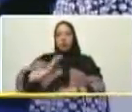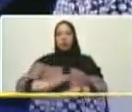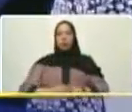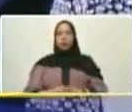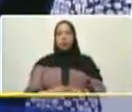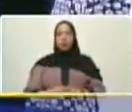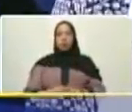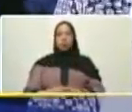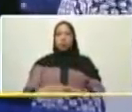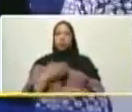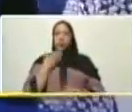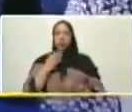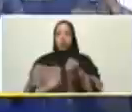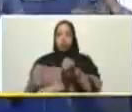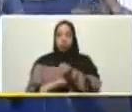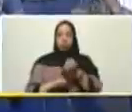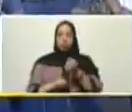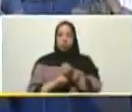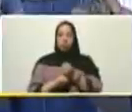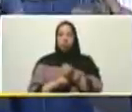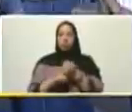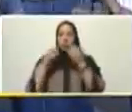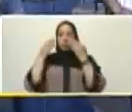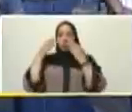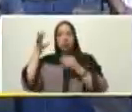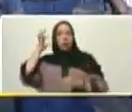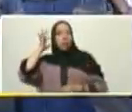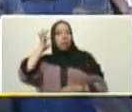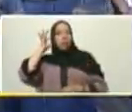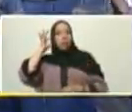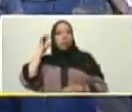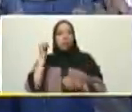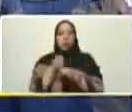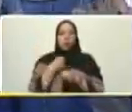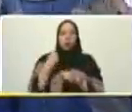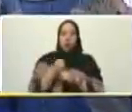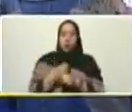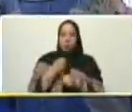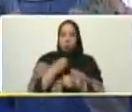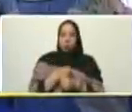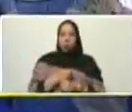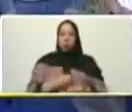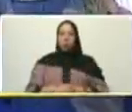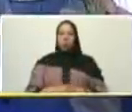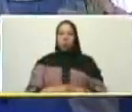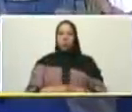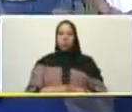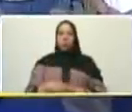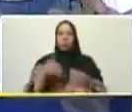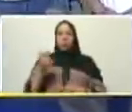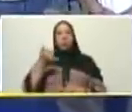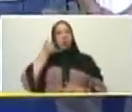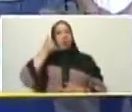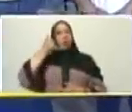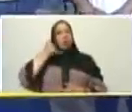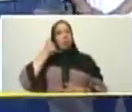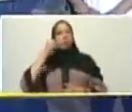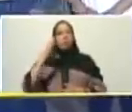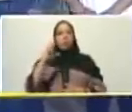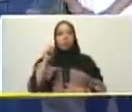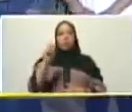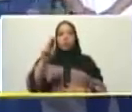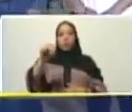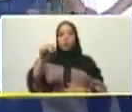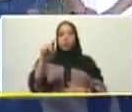que aquí me acompaña Ana ella es una trabajadora de Cante B que también en